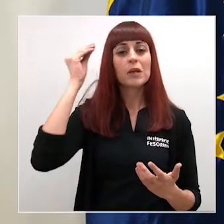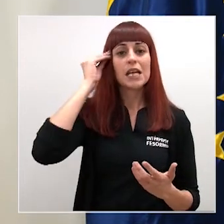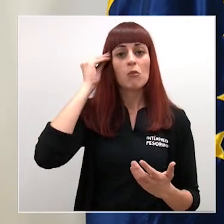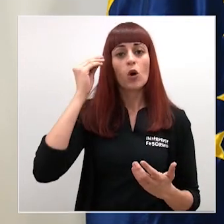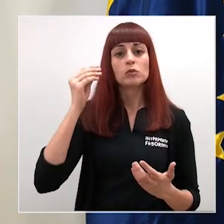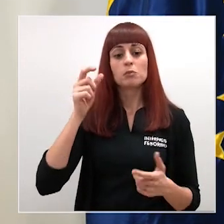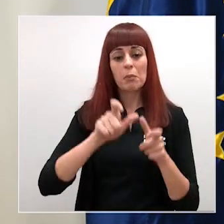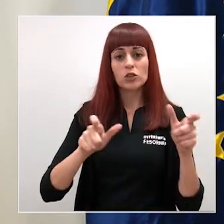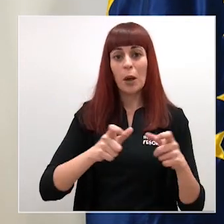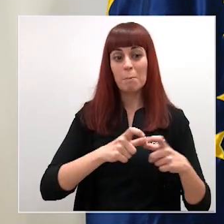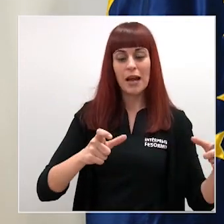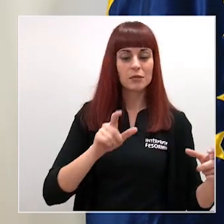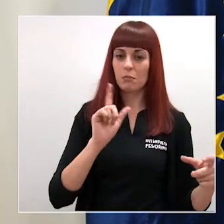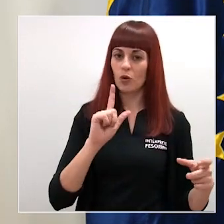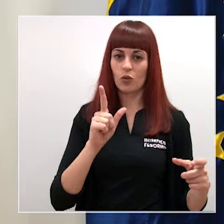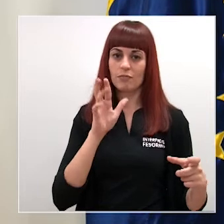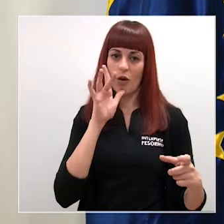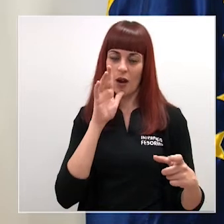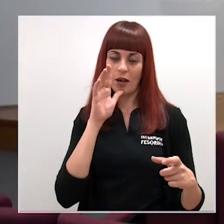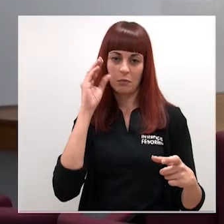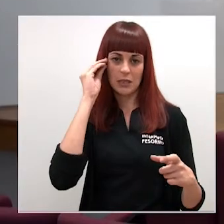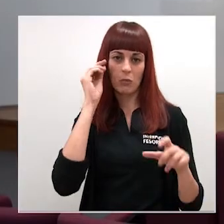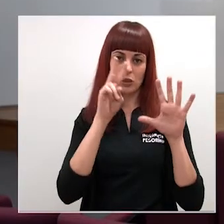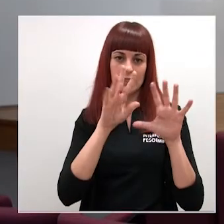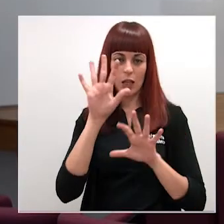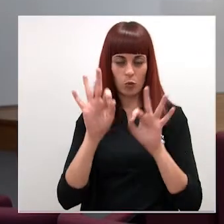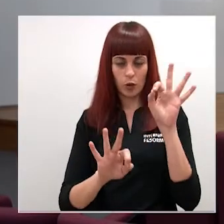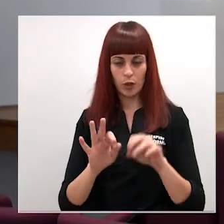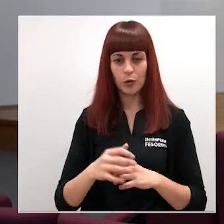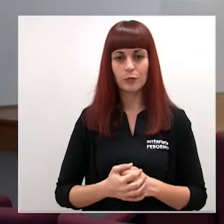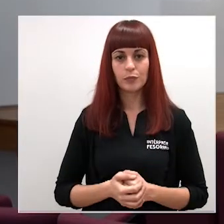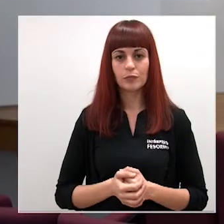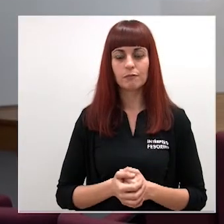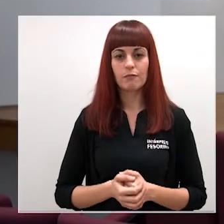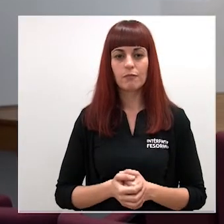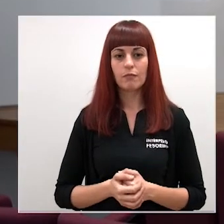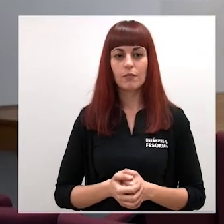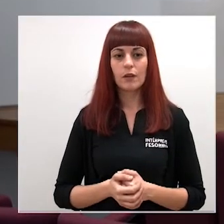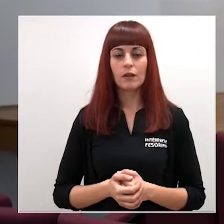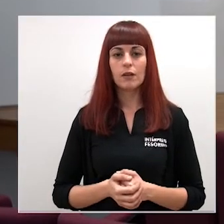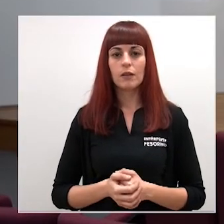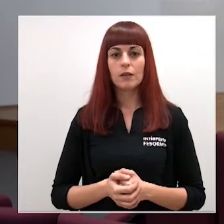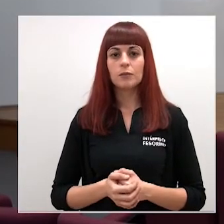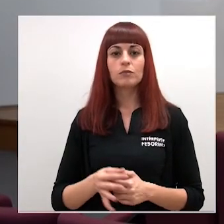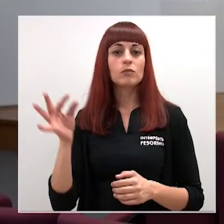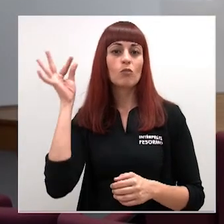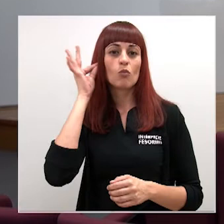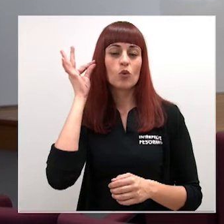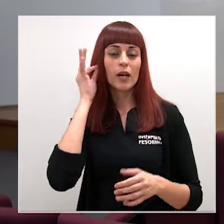yo veo a esta reestructuración La sustitución de Manuela Marín perdón